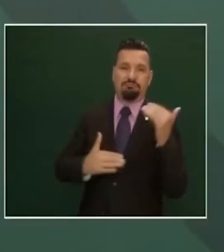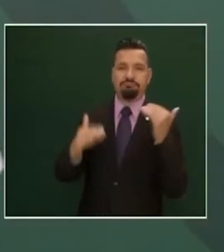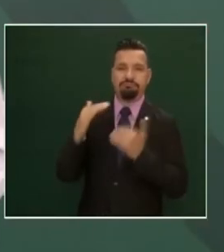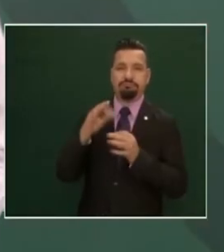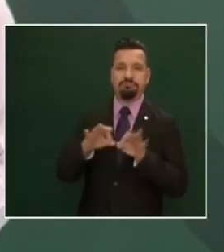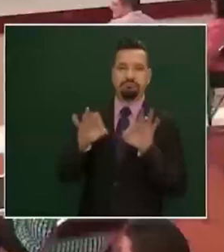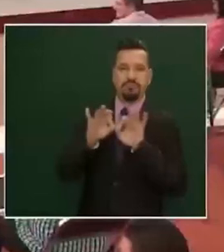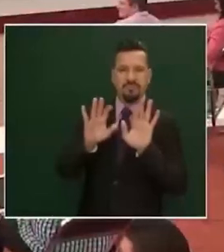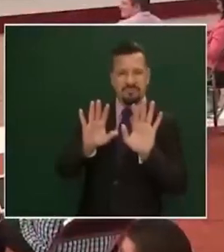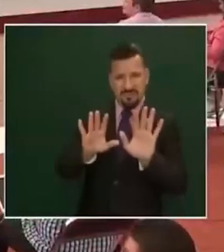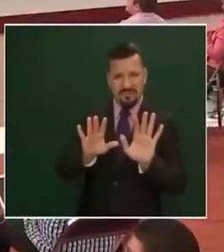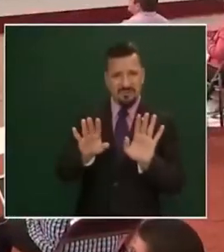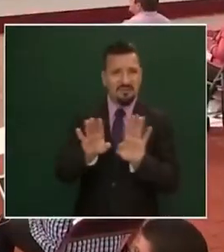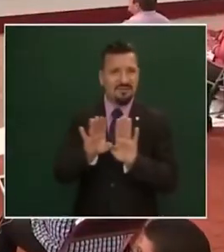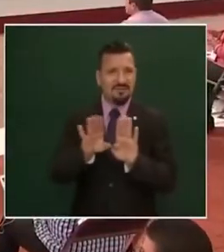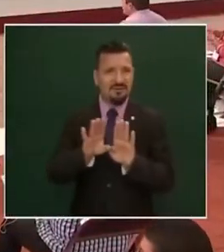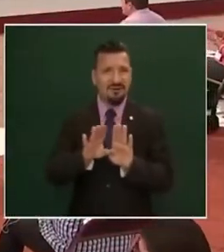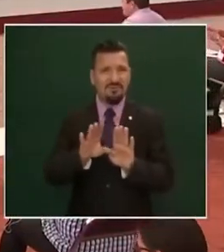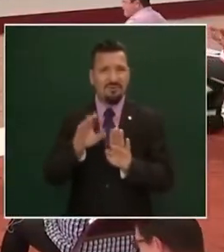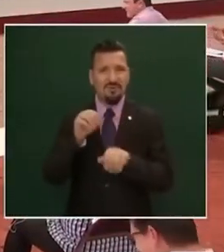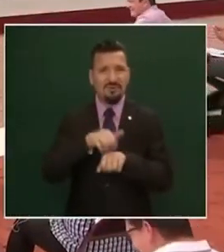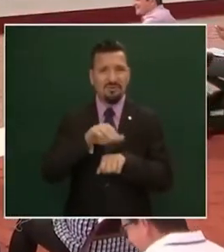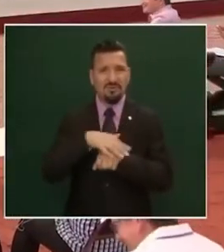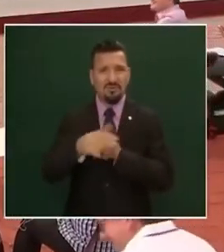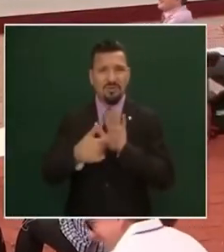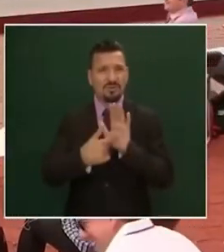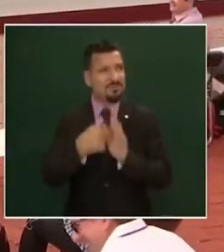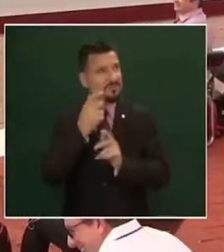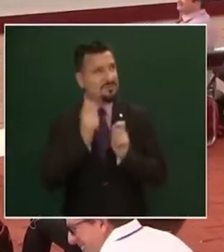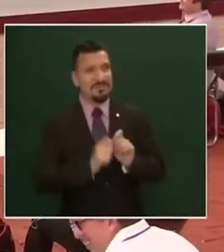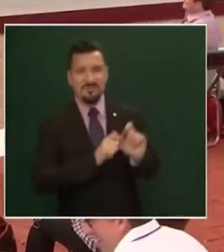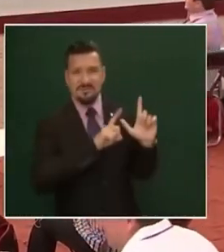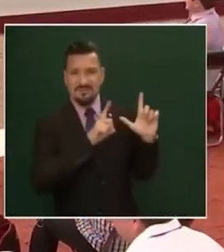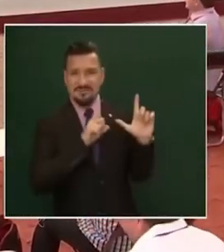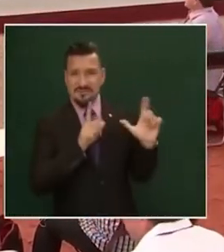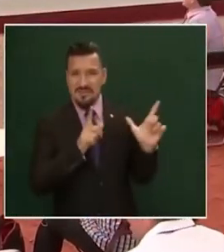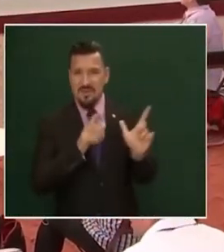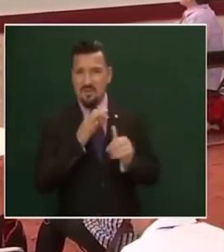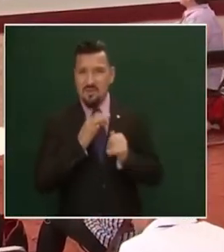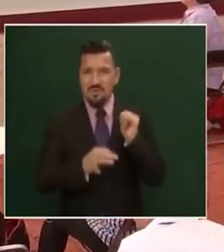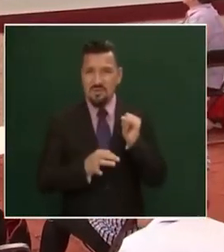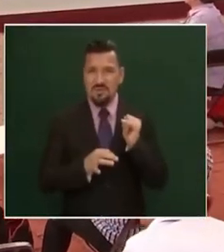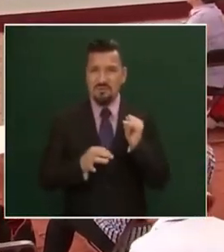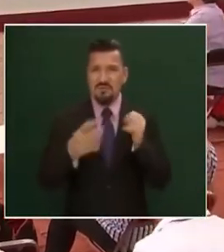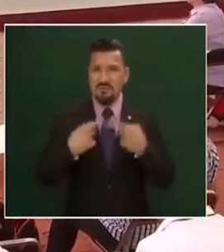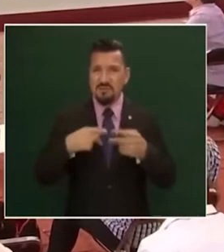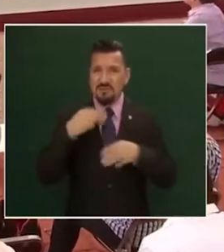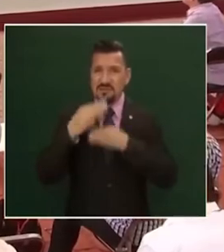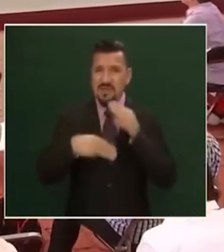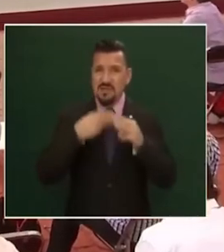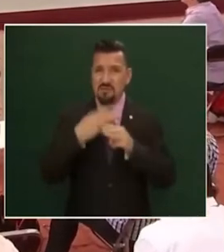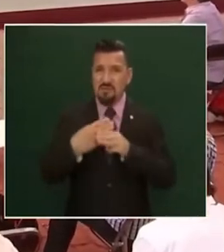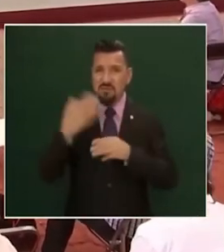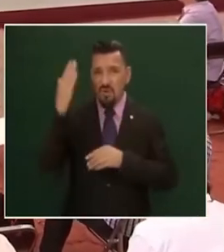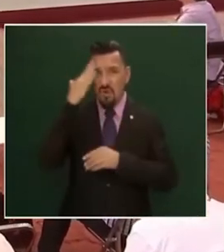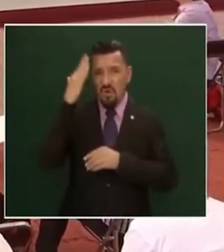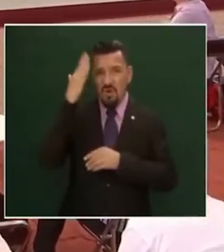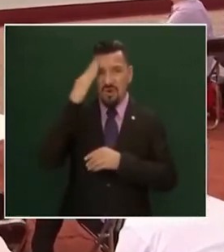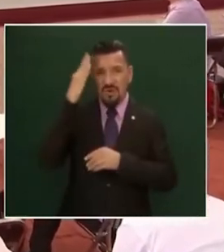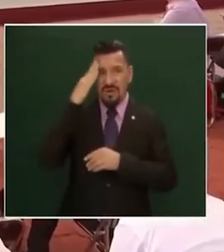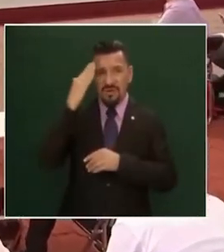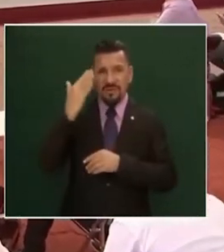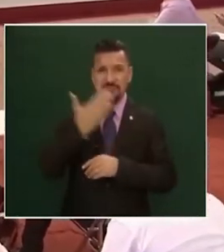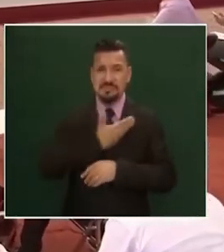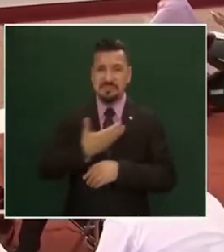ponen la última encuesta de los dirigentes del mundo de los